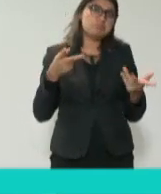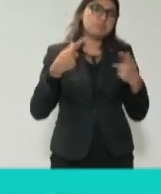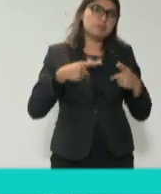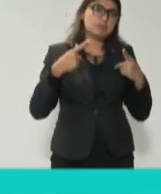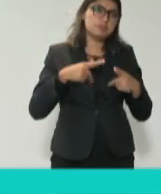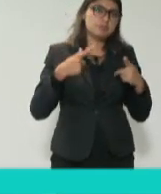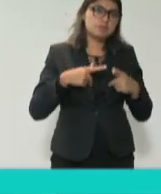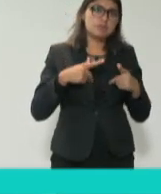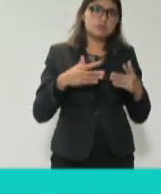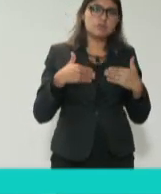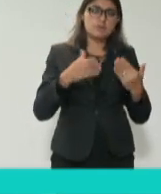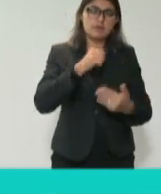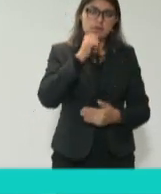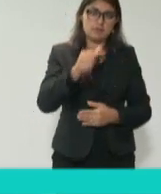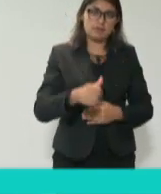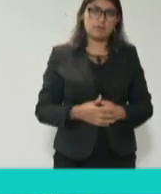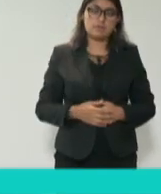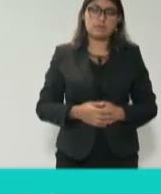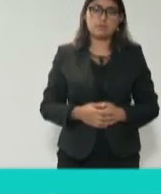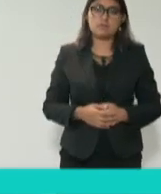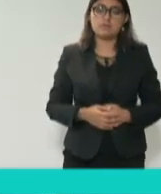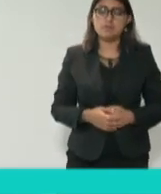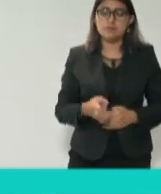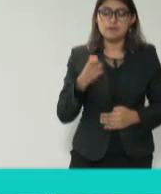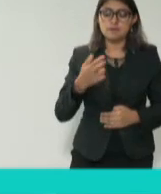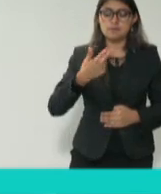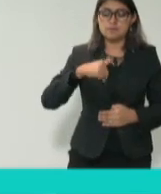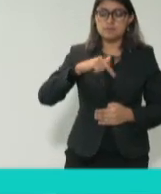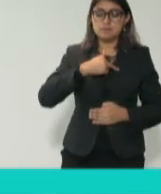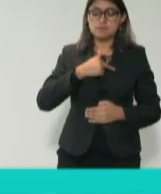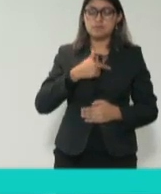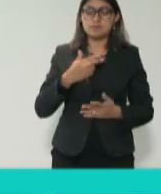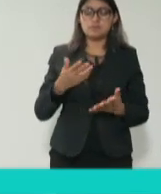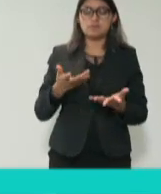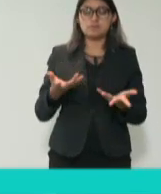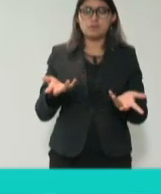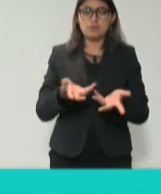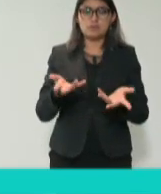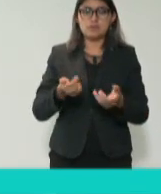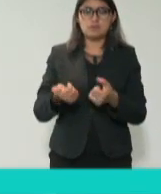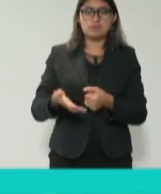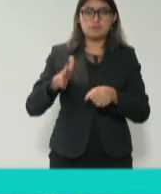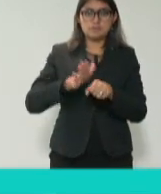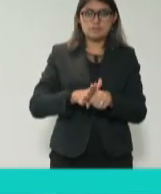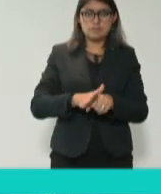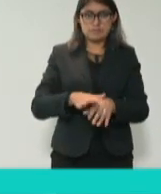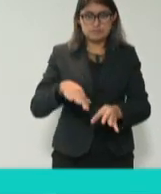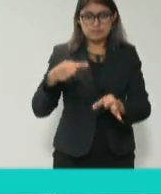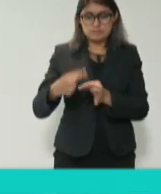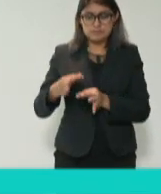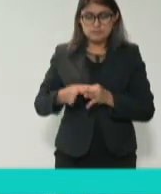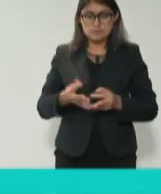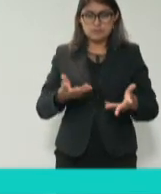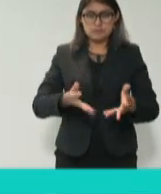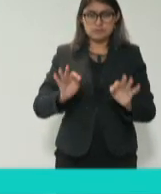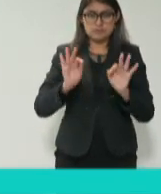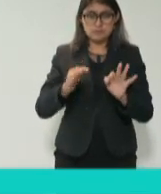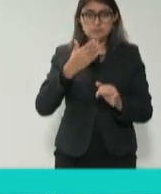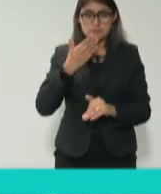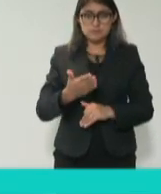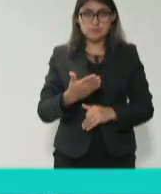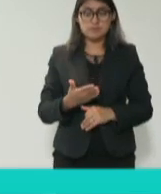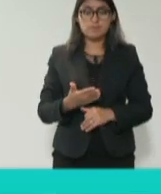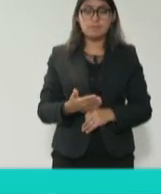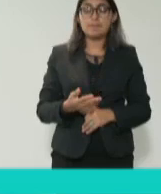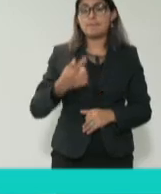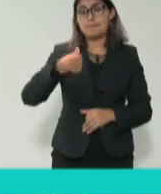ponernos todos a trabajar de verdad en una gestión administrativa eficiente y en ese sentido también ser